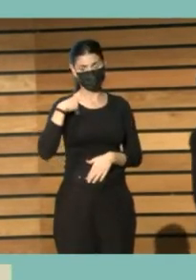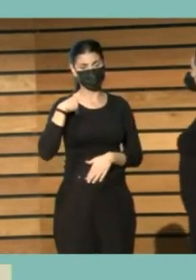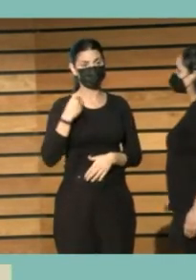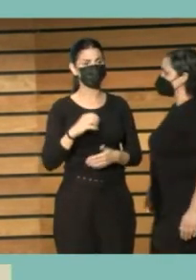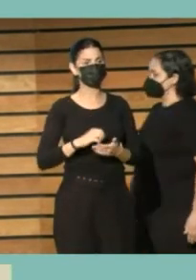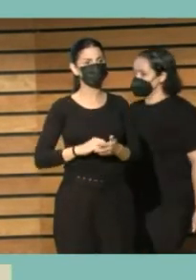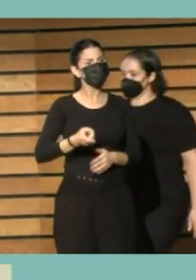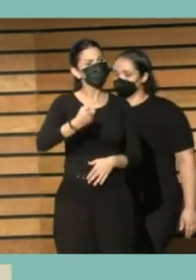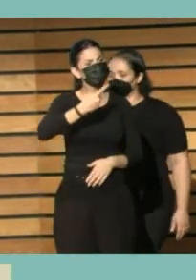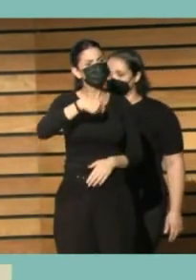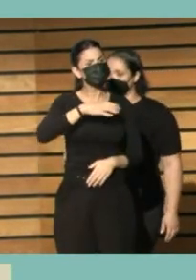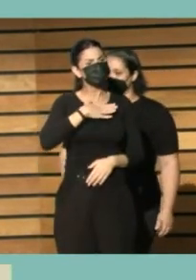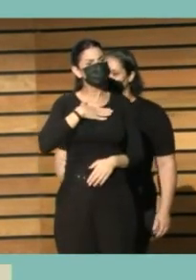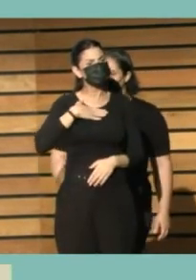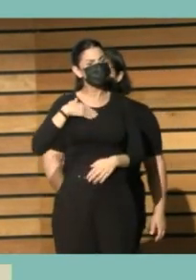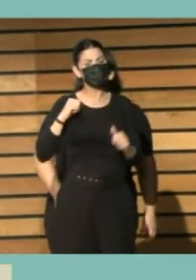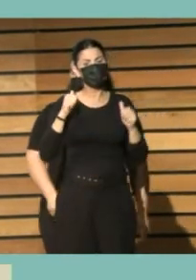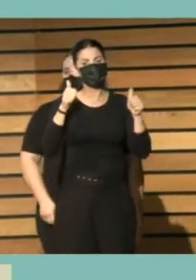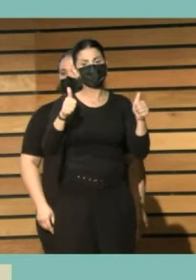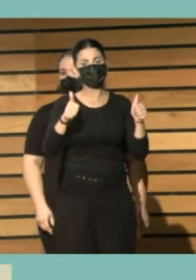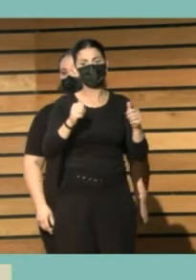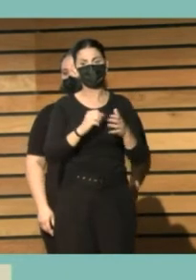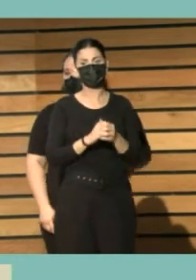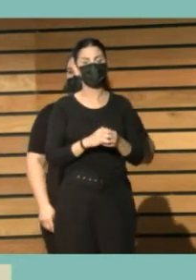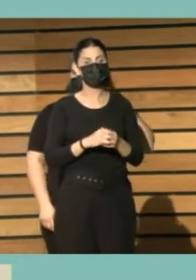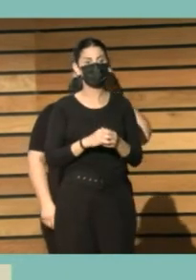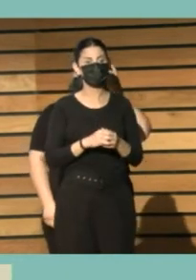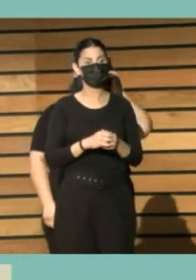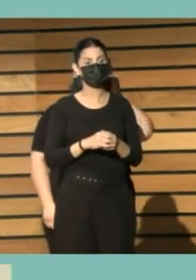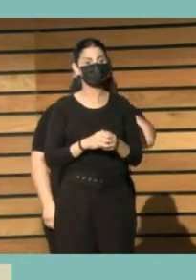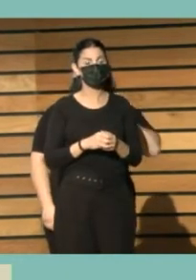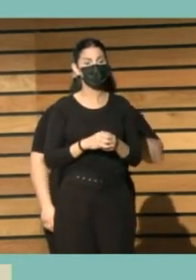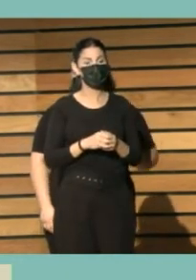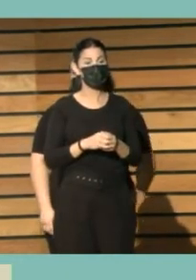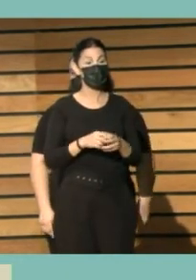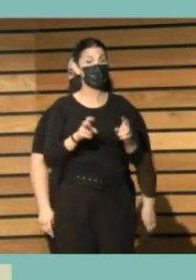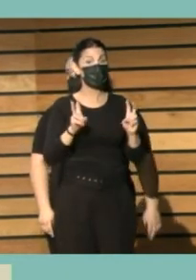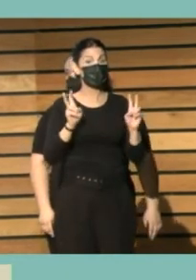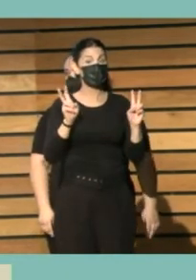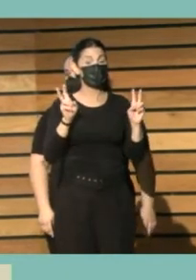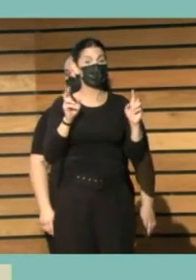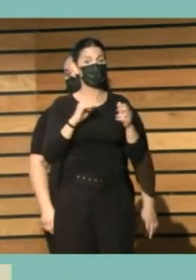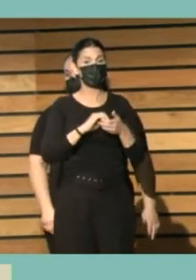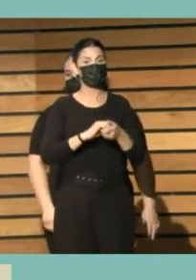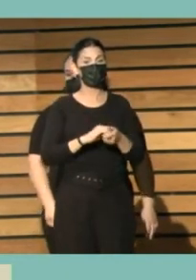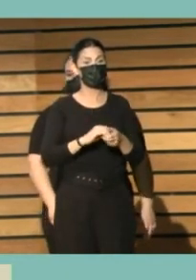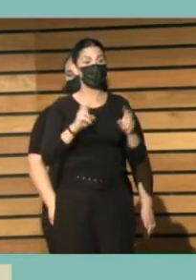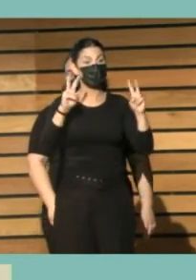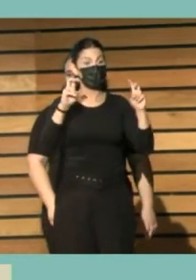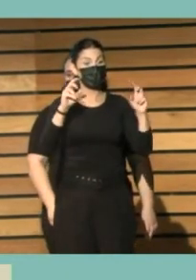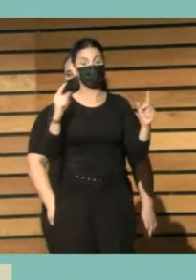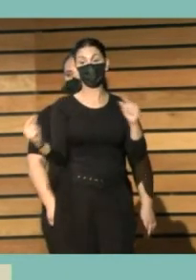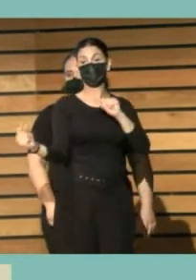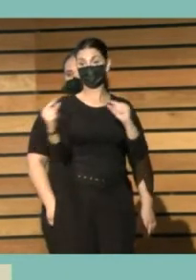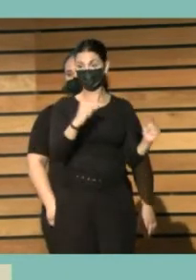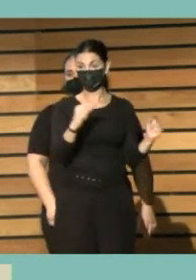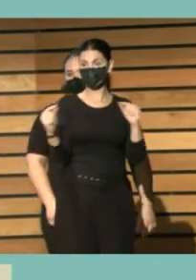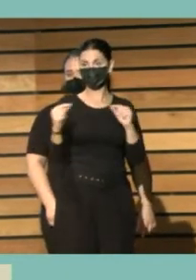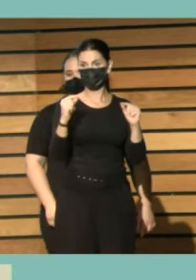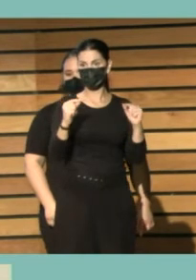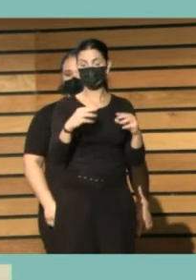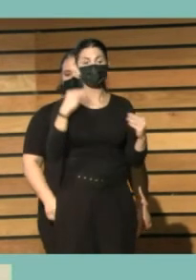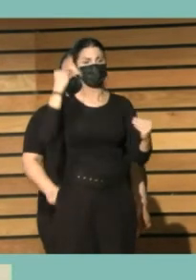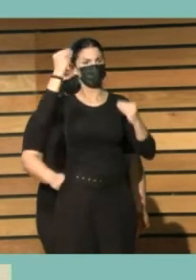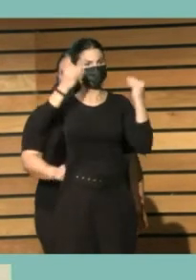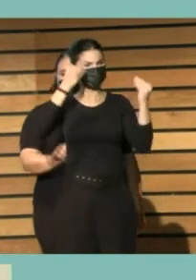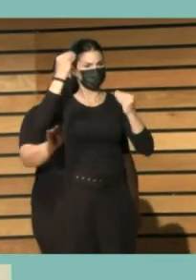queremos empezar ya a dar pie y pábulo a que empiece el coloquio o el debate o la reflexión en